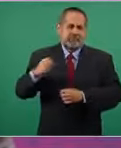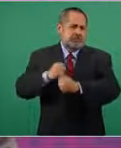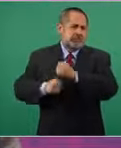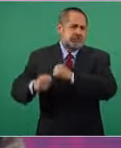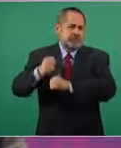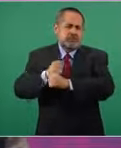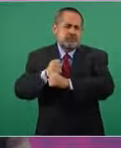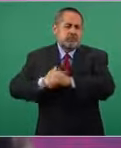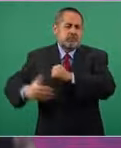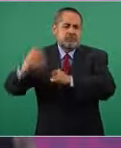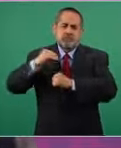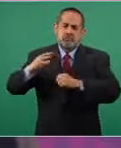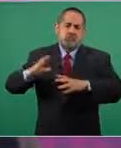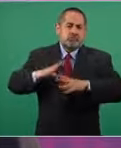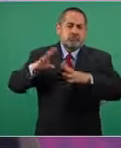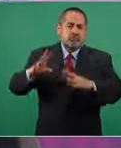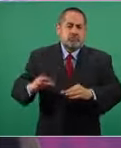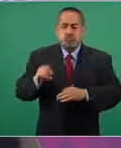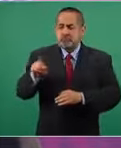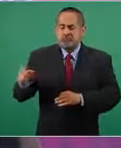y mucho prestigio.